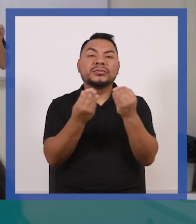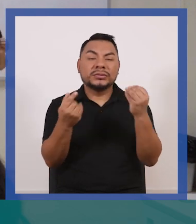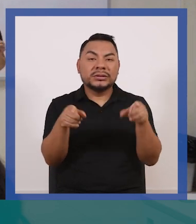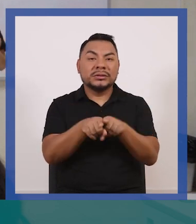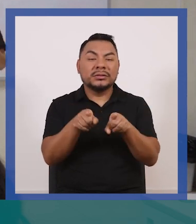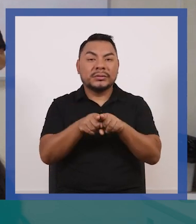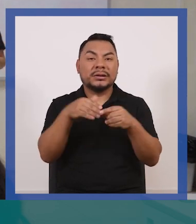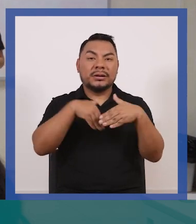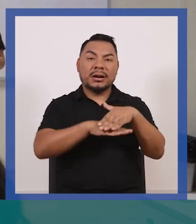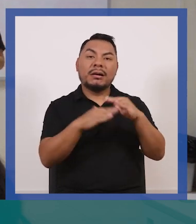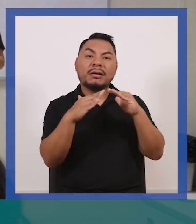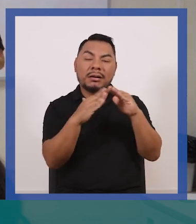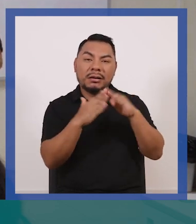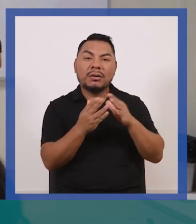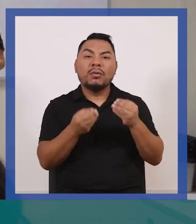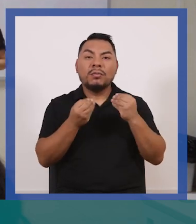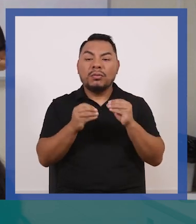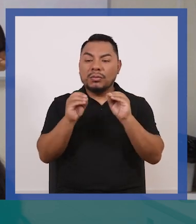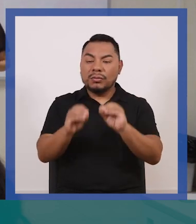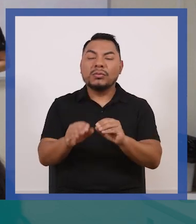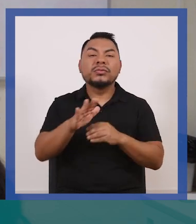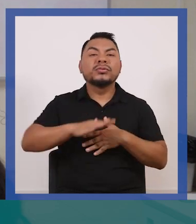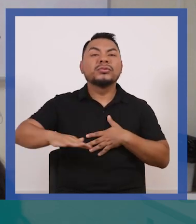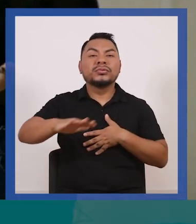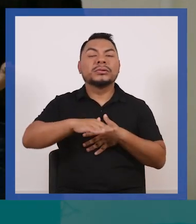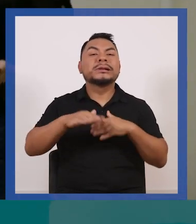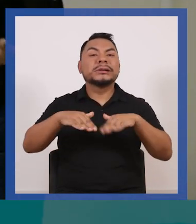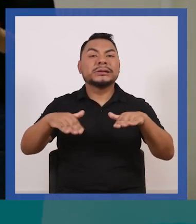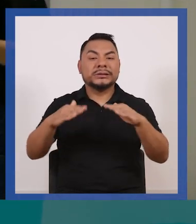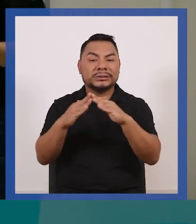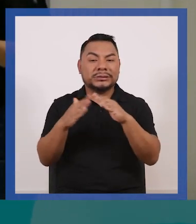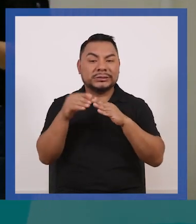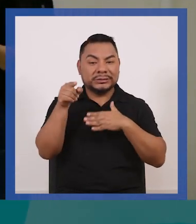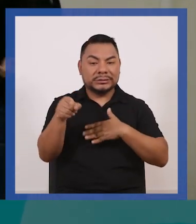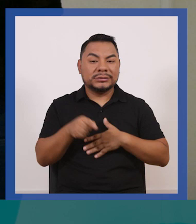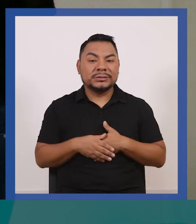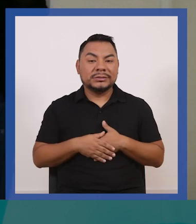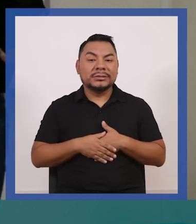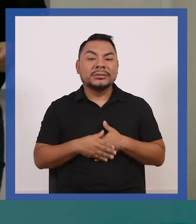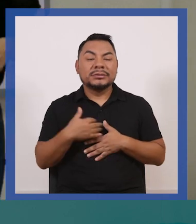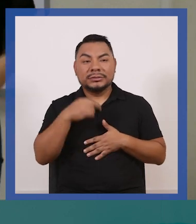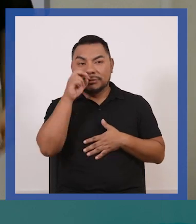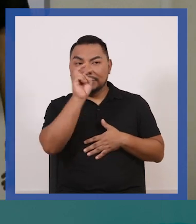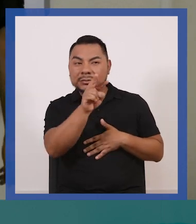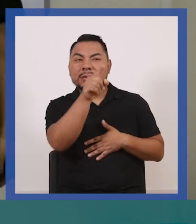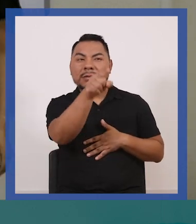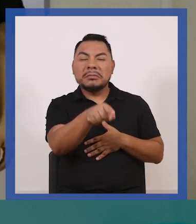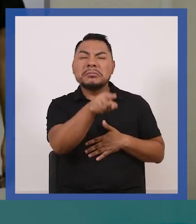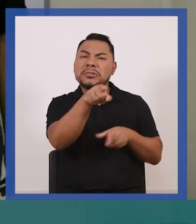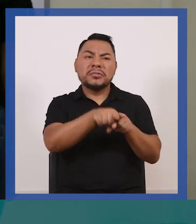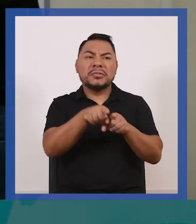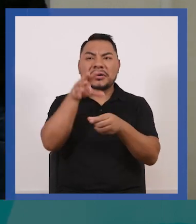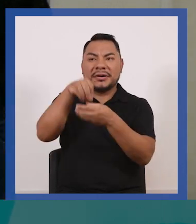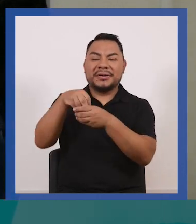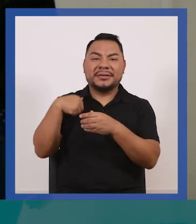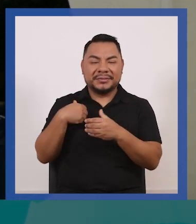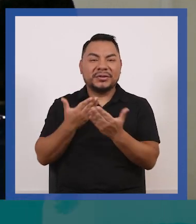mucho también viene de casa y cómo criamos a nuestros hijos viene aquí, pues. Así que estoy viendo por aquí